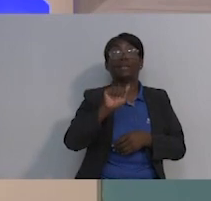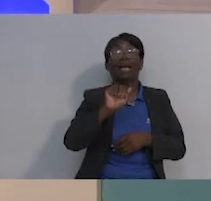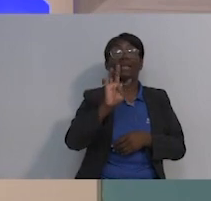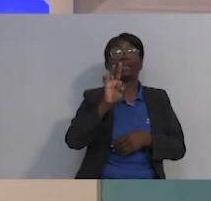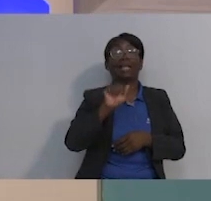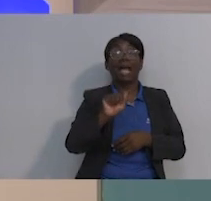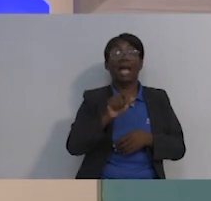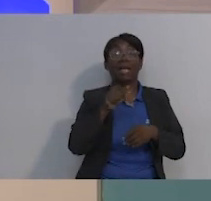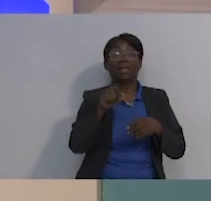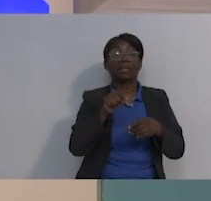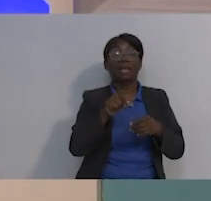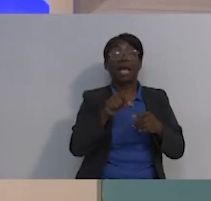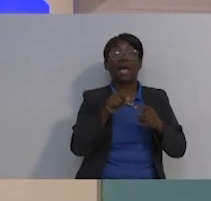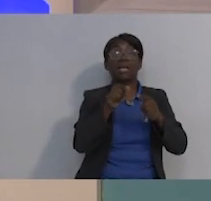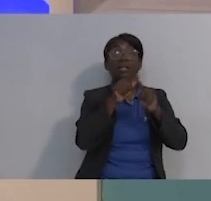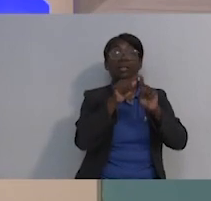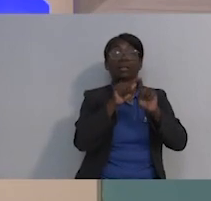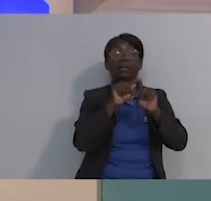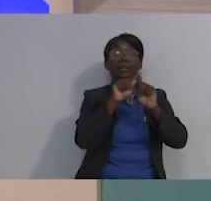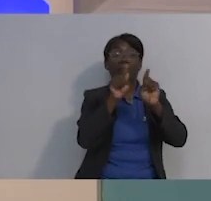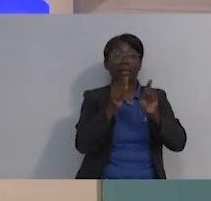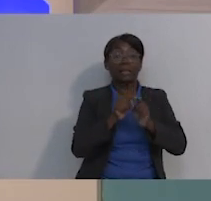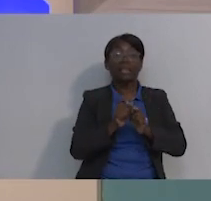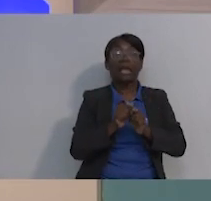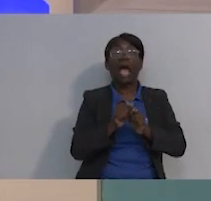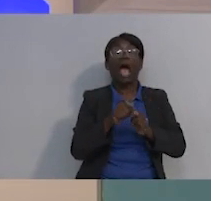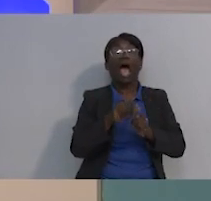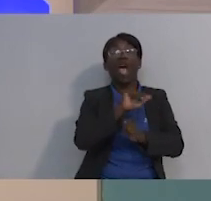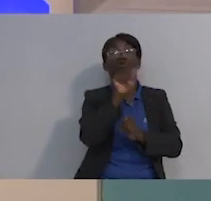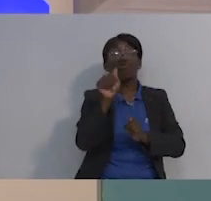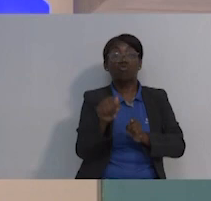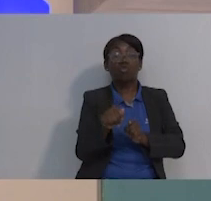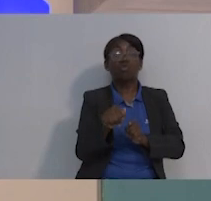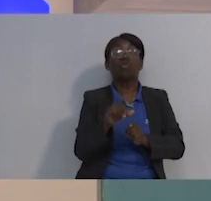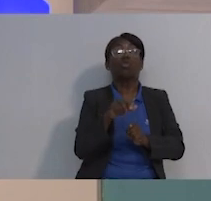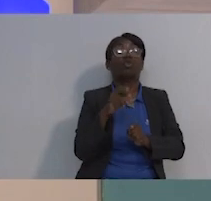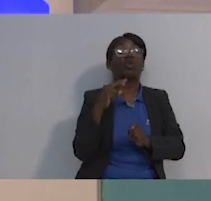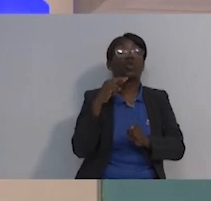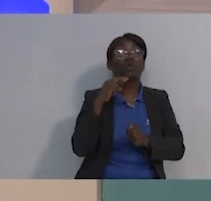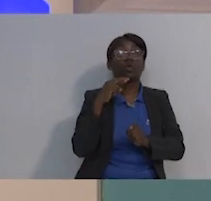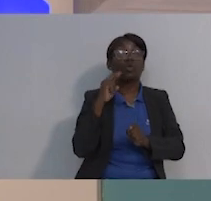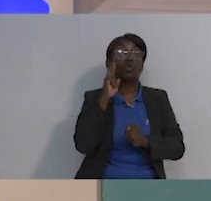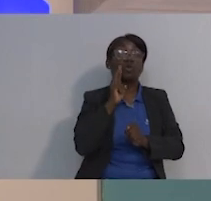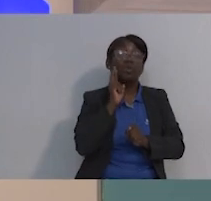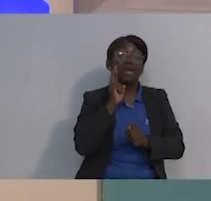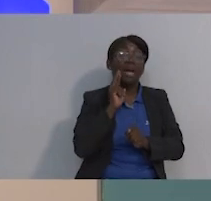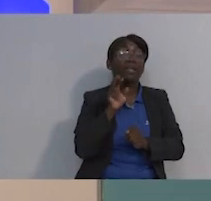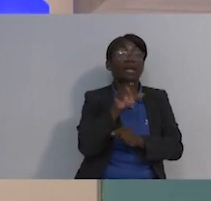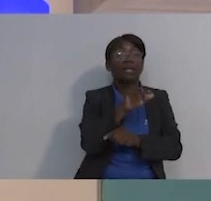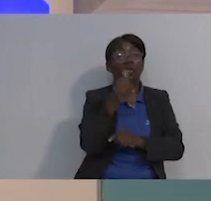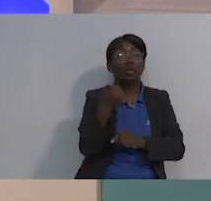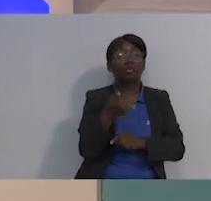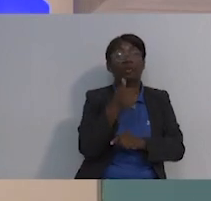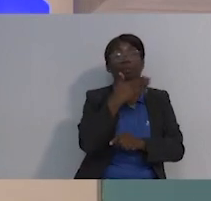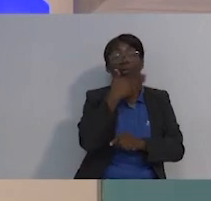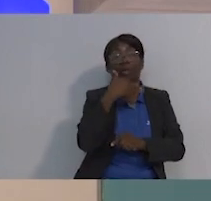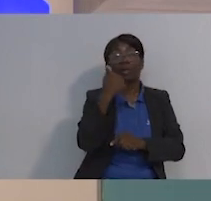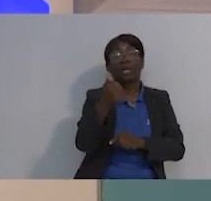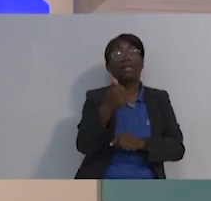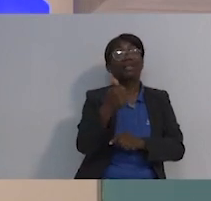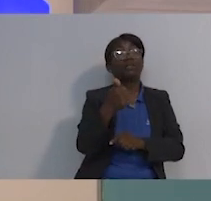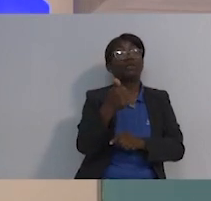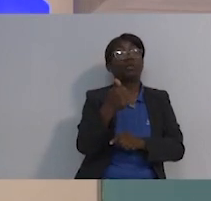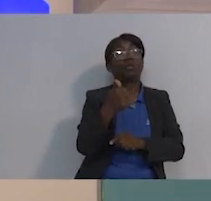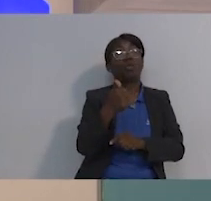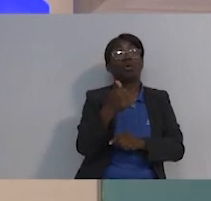y muchas otras cosas que mejorando el estilo de vida puede mejorarse. Pero sobre todo las